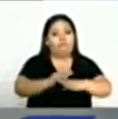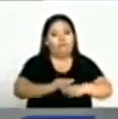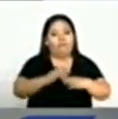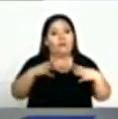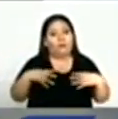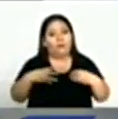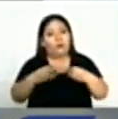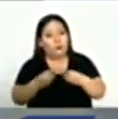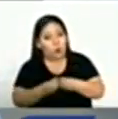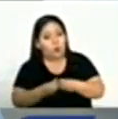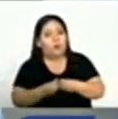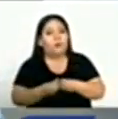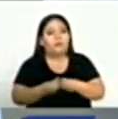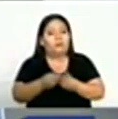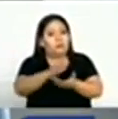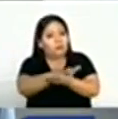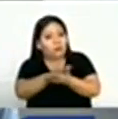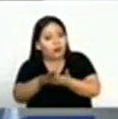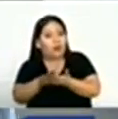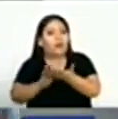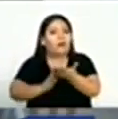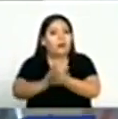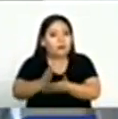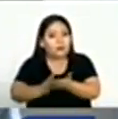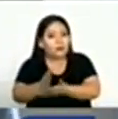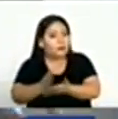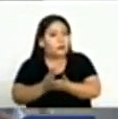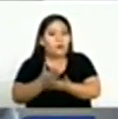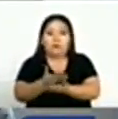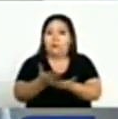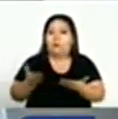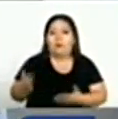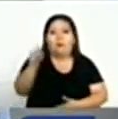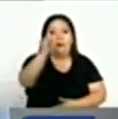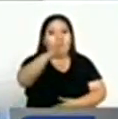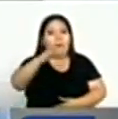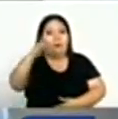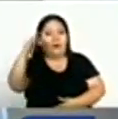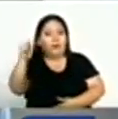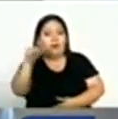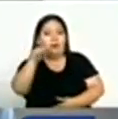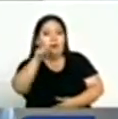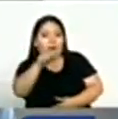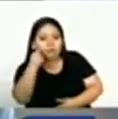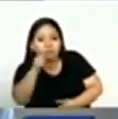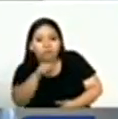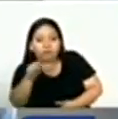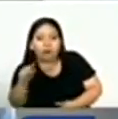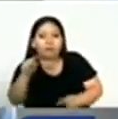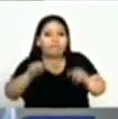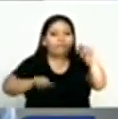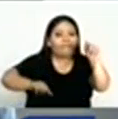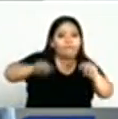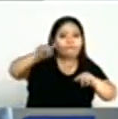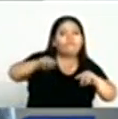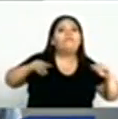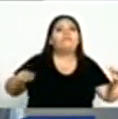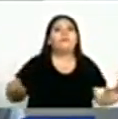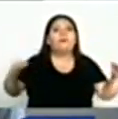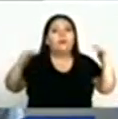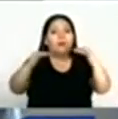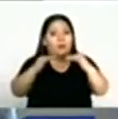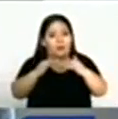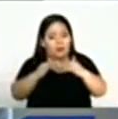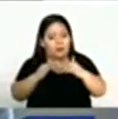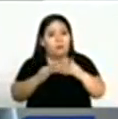agua, con saneamiento, con acceso a todos los países dentro de los lugares para atacar disparidades. No va a